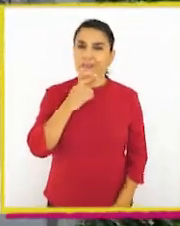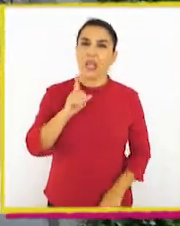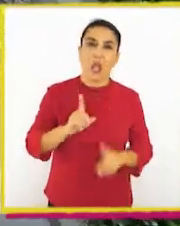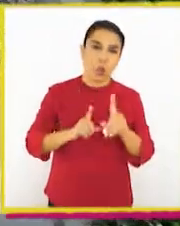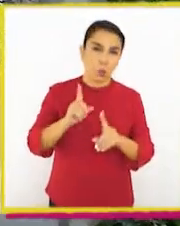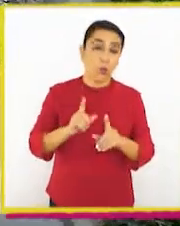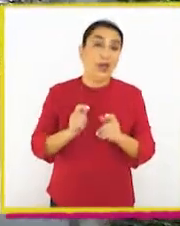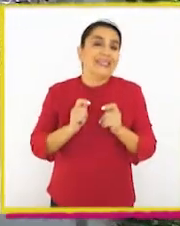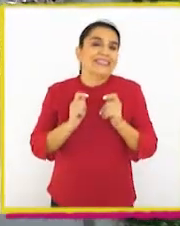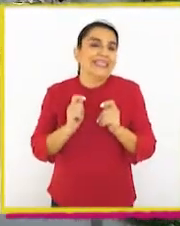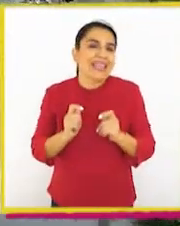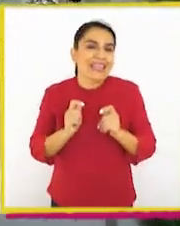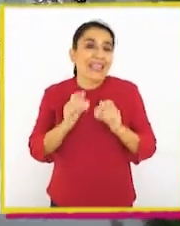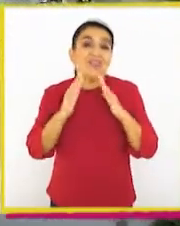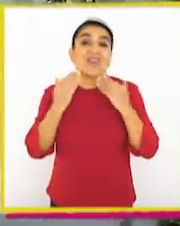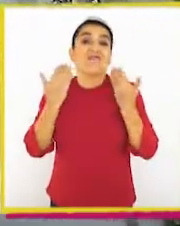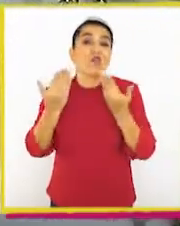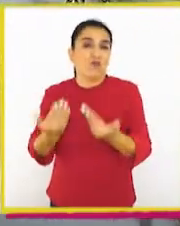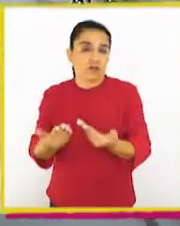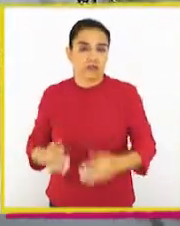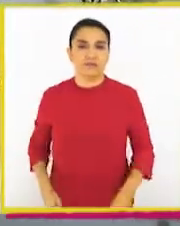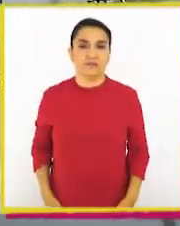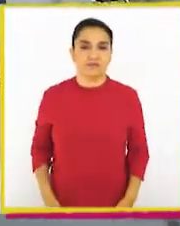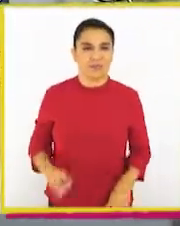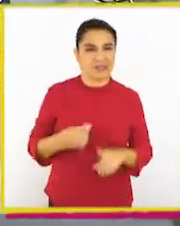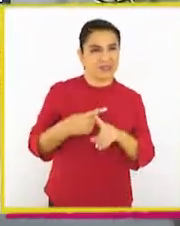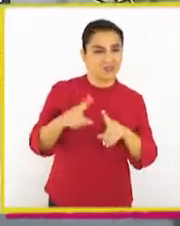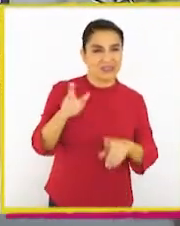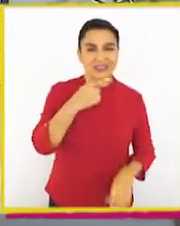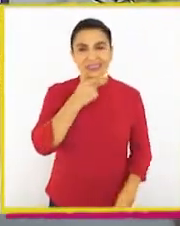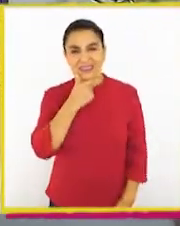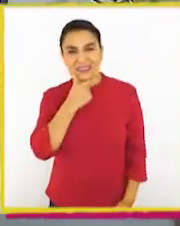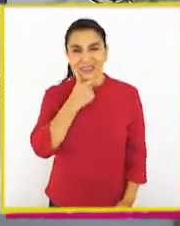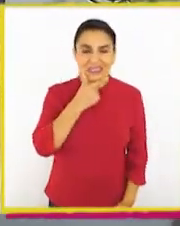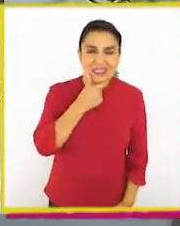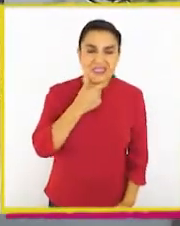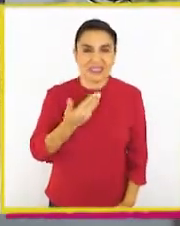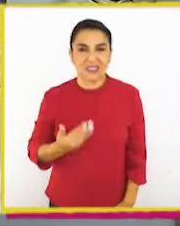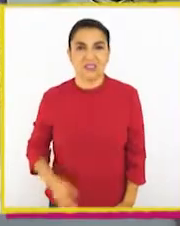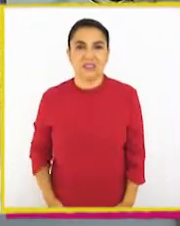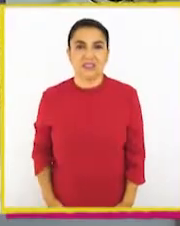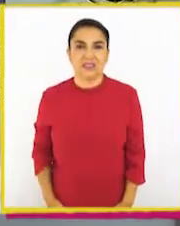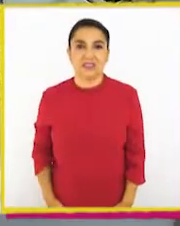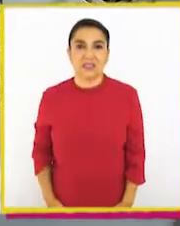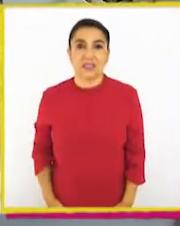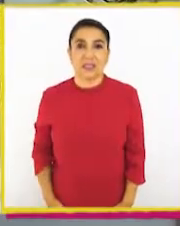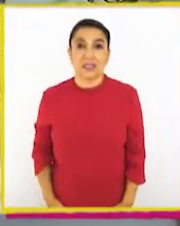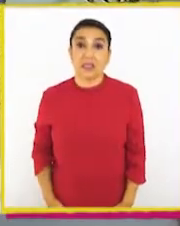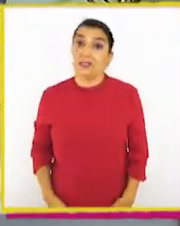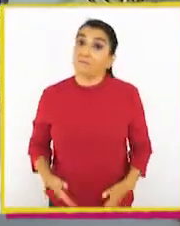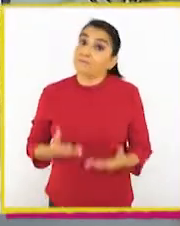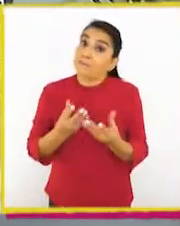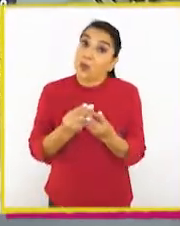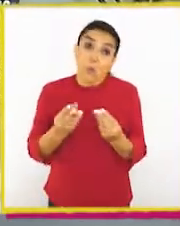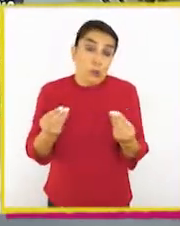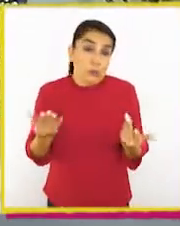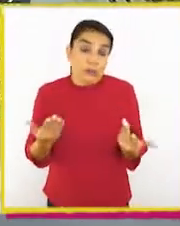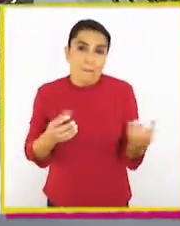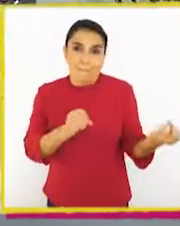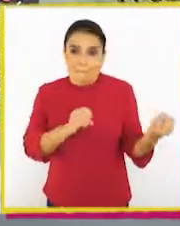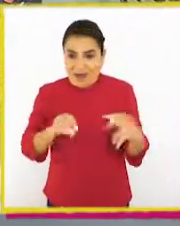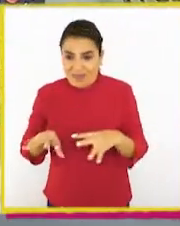Algunos dicen que tratarían de devolverla. Otros están medio dudosos. En muchas ocasiones